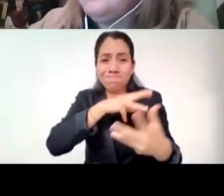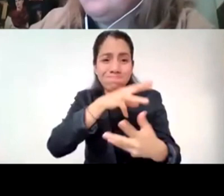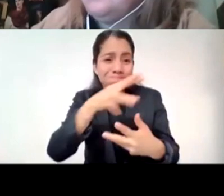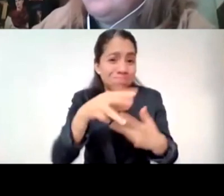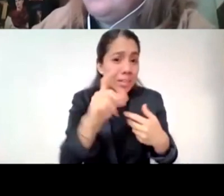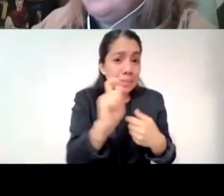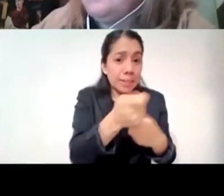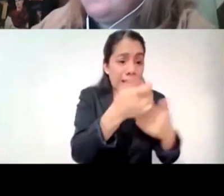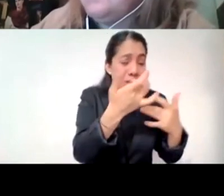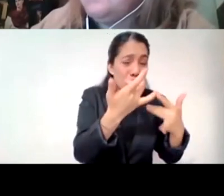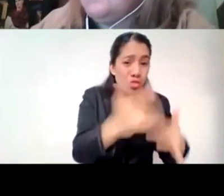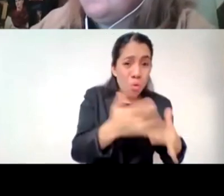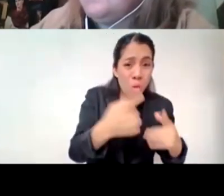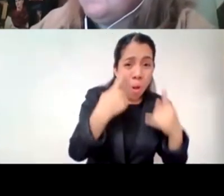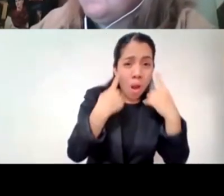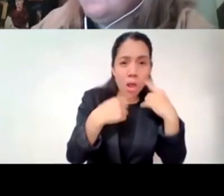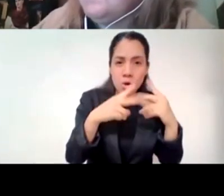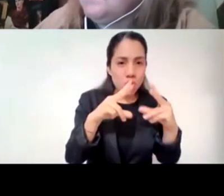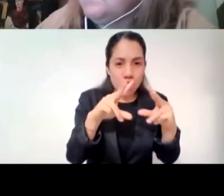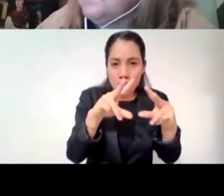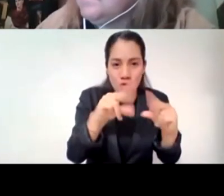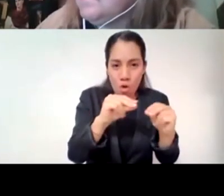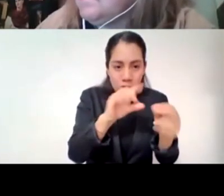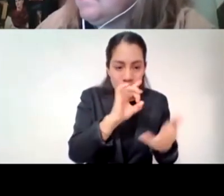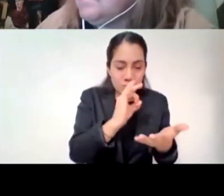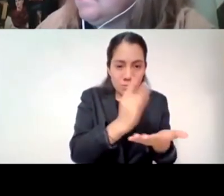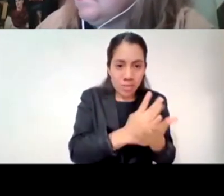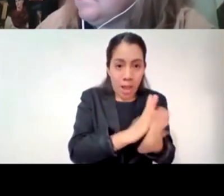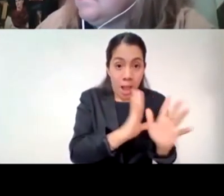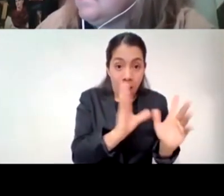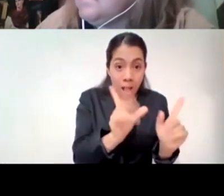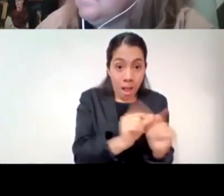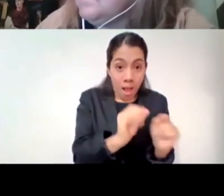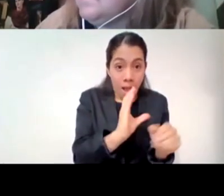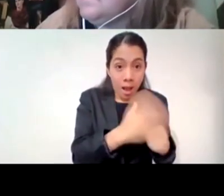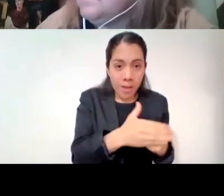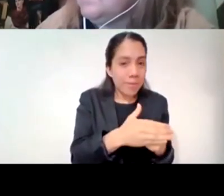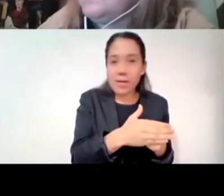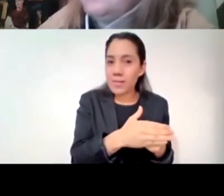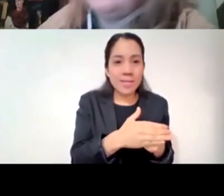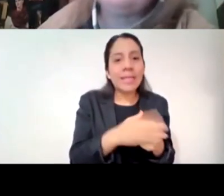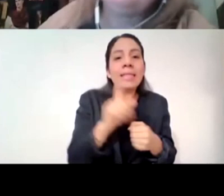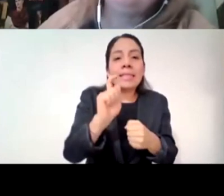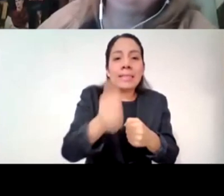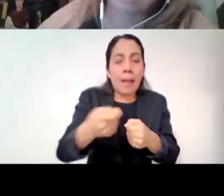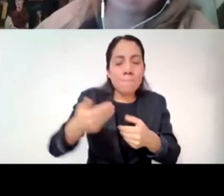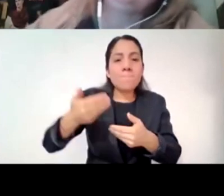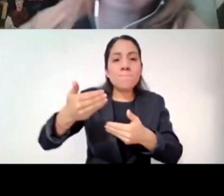un proceso ¿no? los seres humanos somos seres